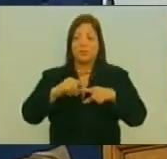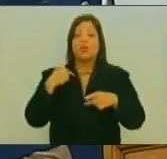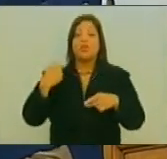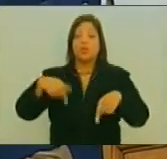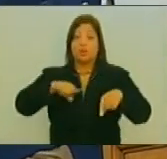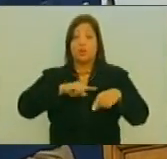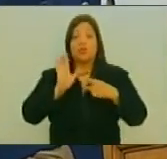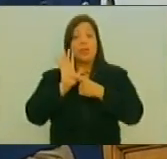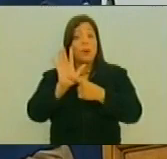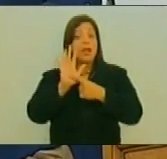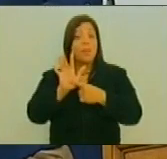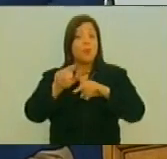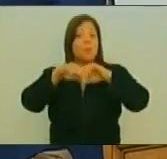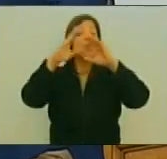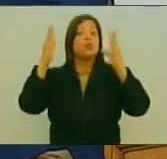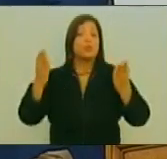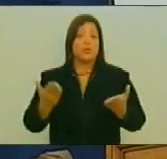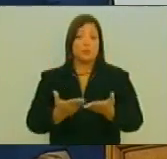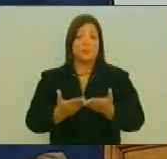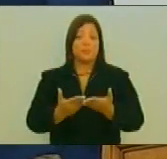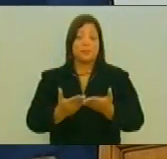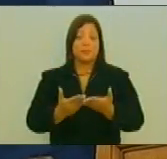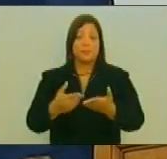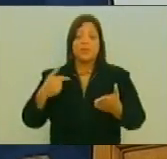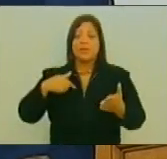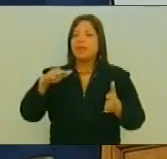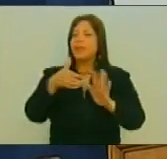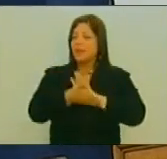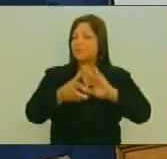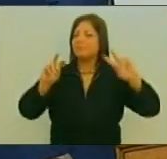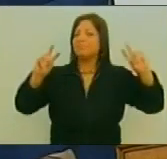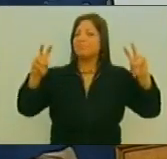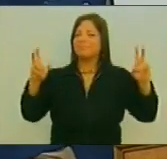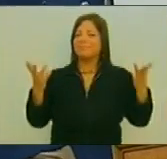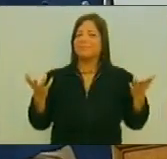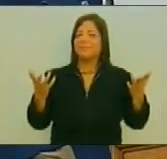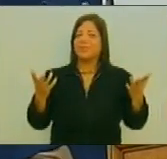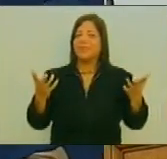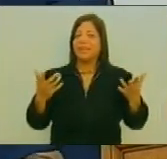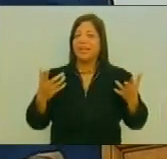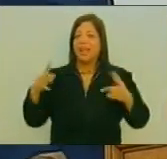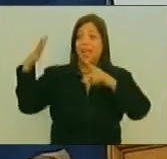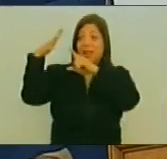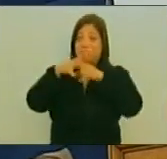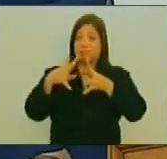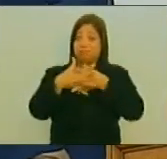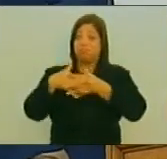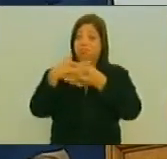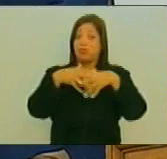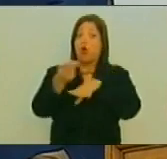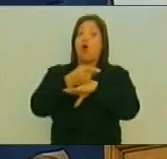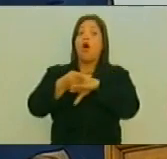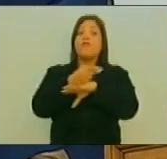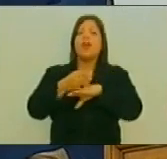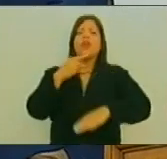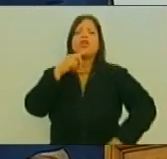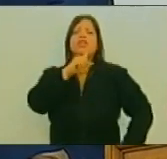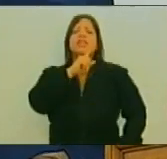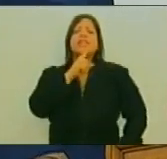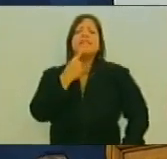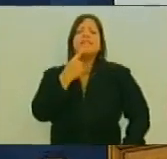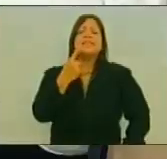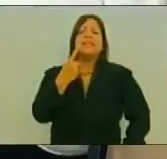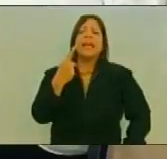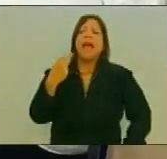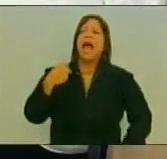Ejemplo En el mundo Y es que Si bien es cierto El imperialismo Nos ha denominado Como